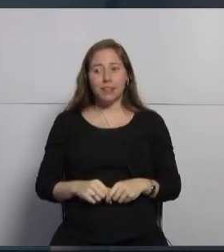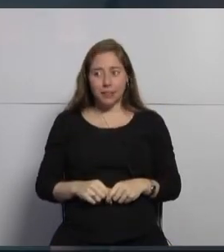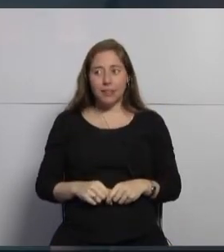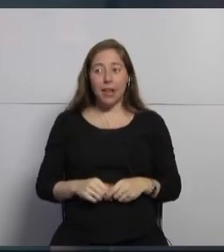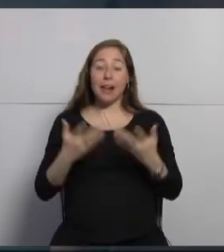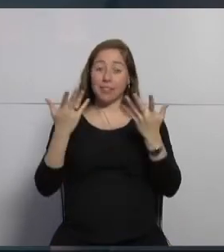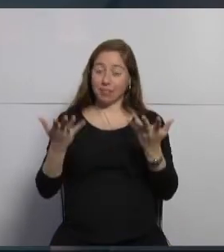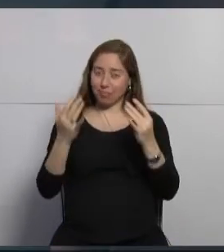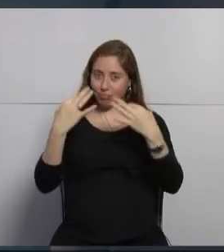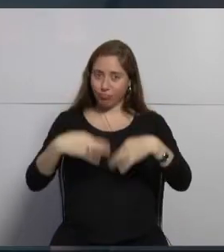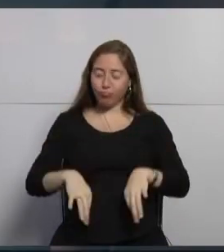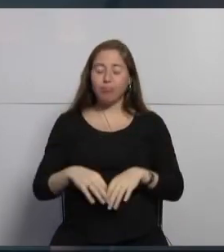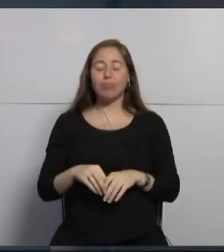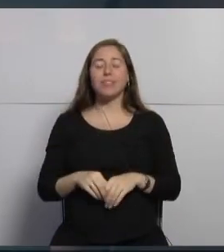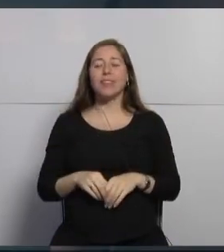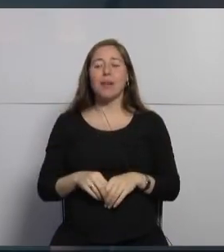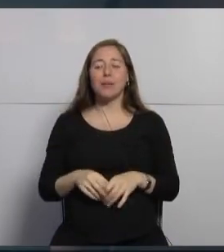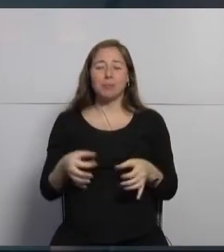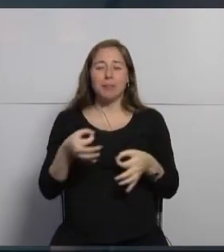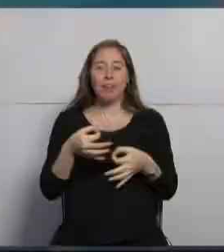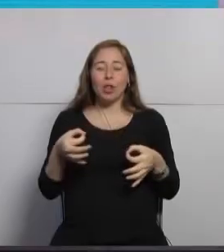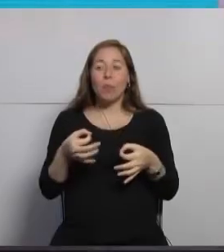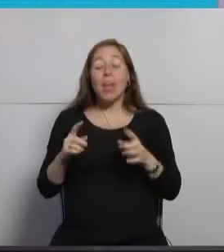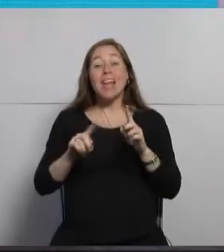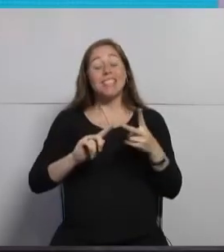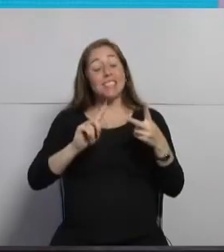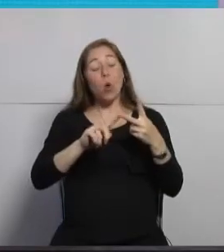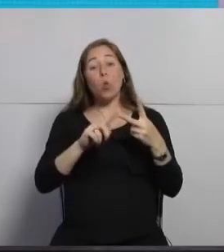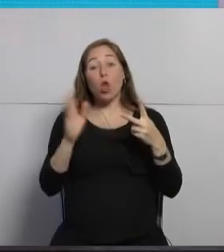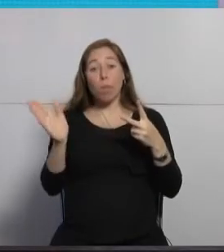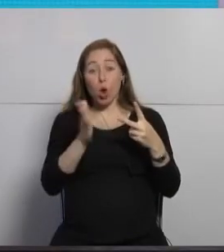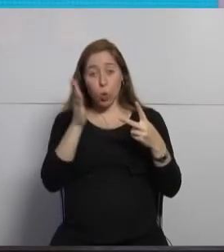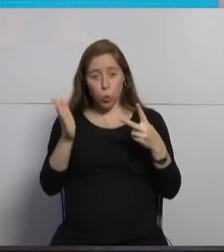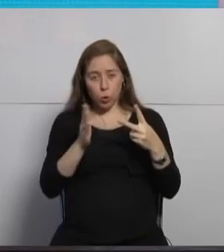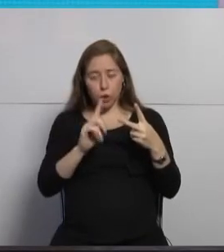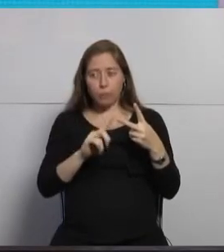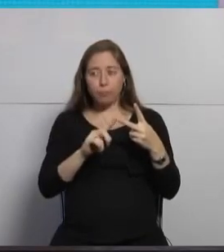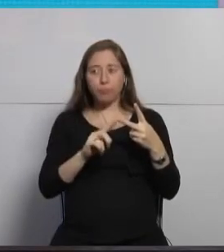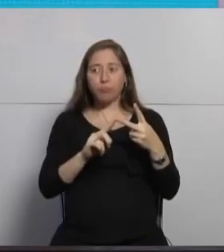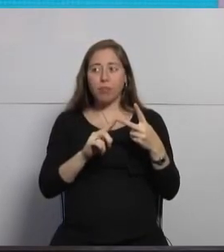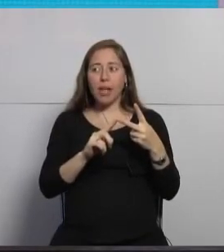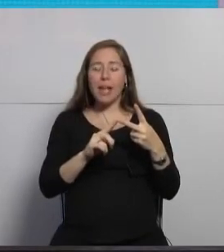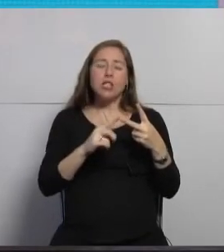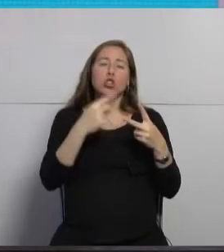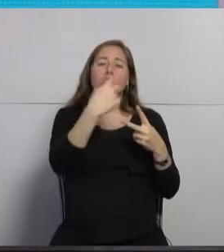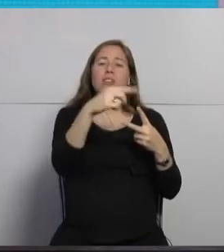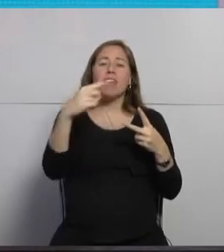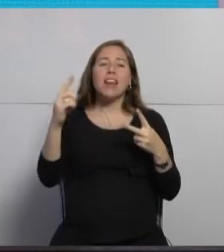ahí pasó perfecto y el segundo producto es una suite de modelos